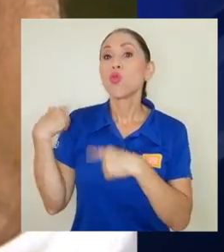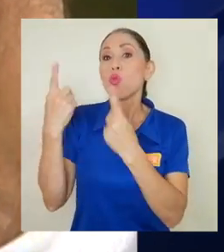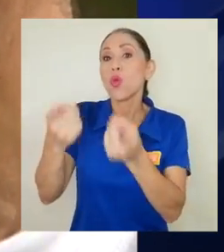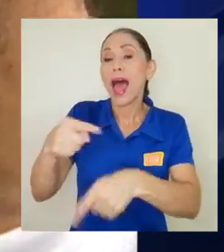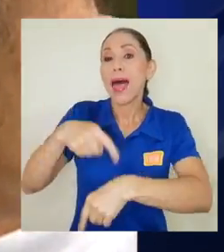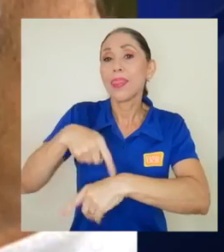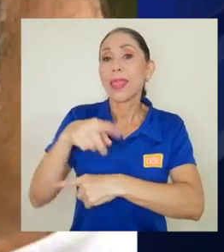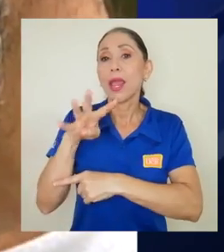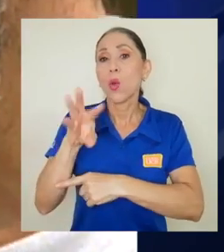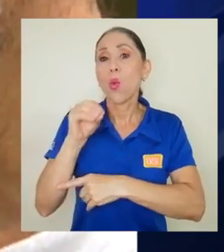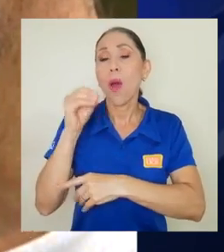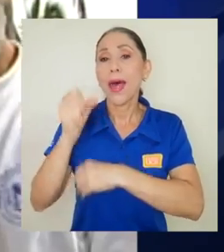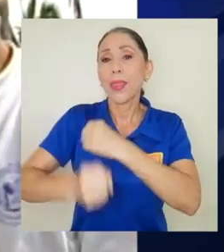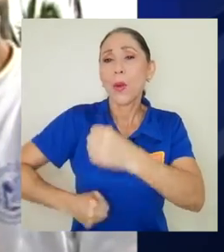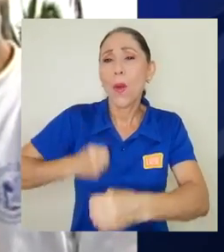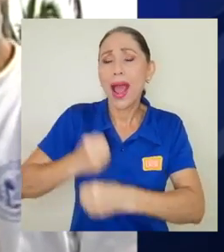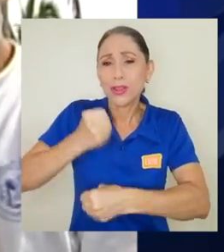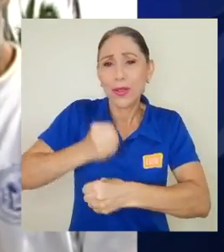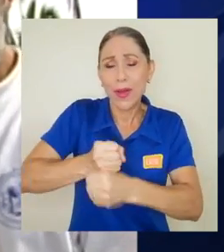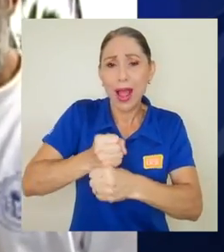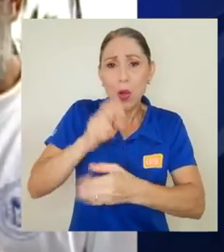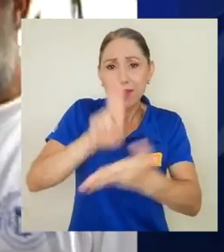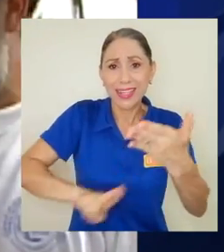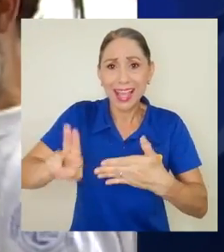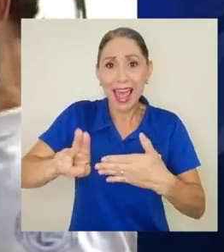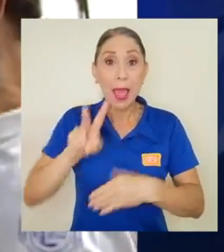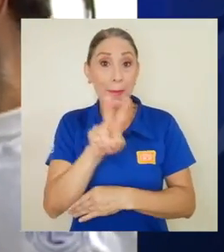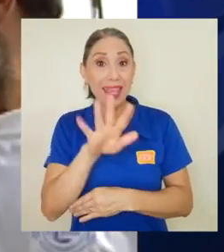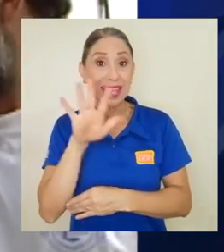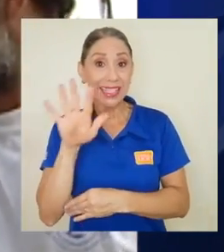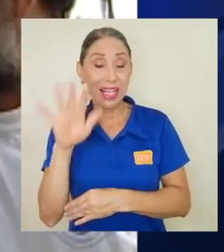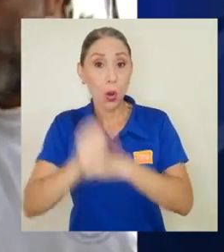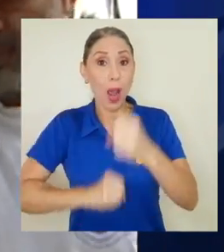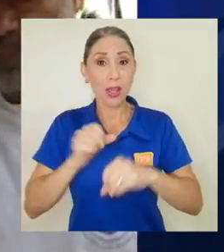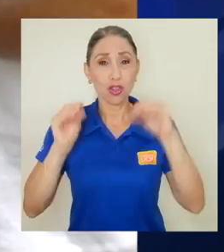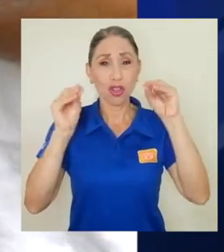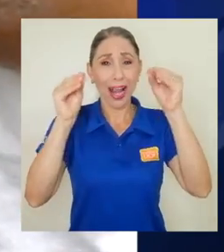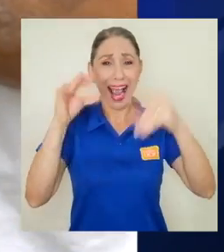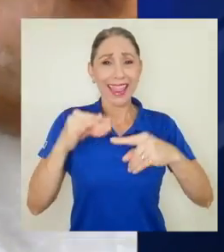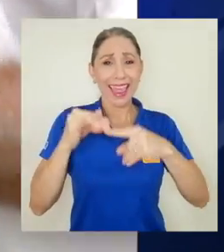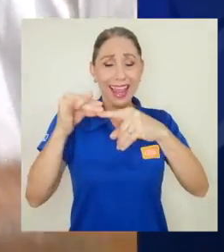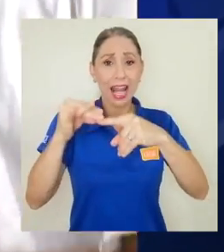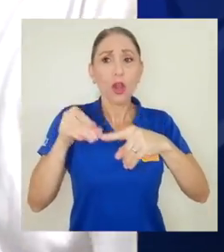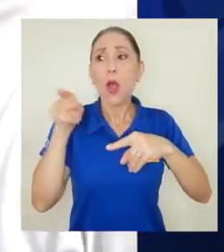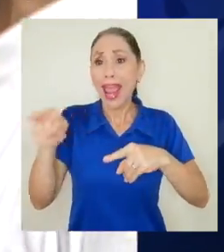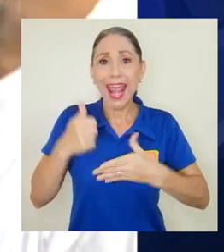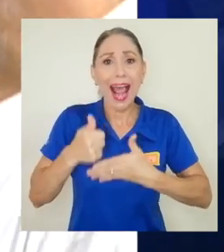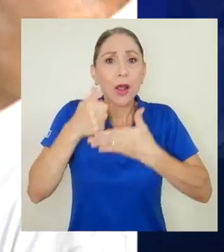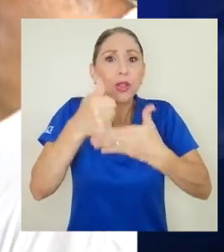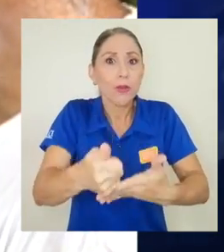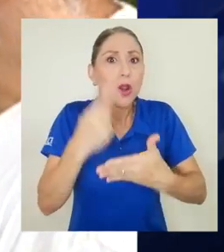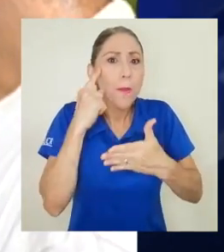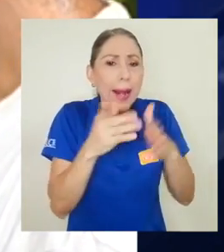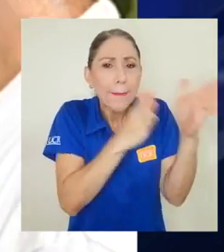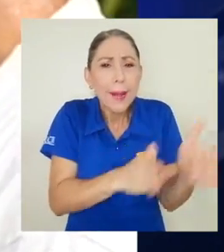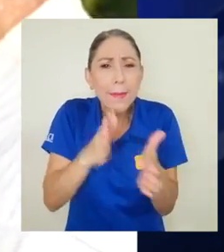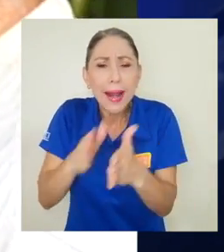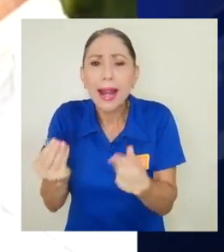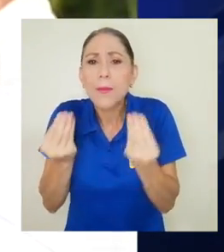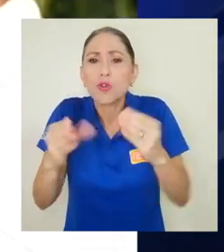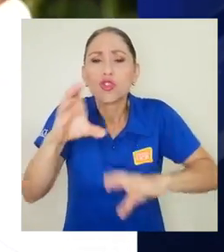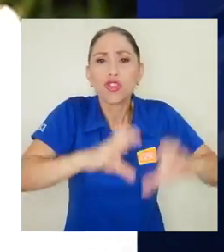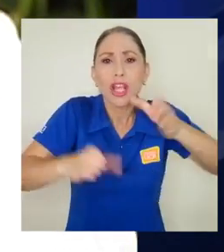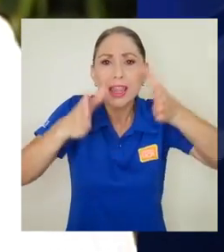décadas de trayectoria universitaria y 25 años de ser catedrático, ha contribuido a la formación de decenas de profesionales y científicos